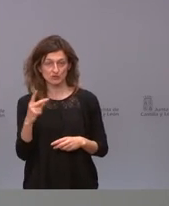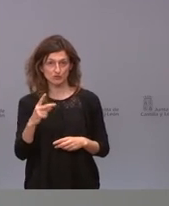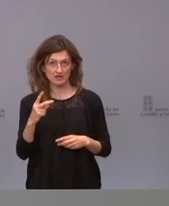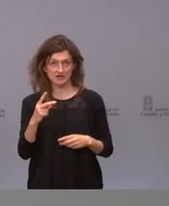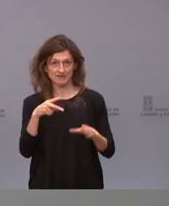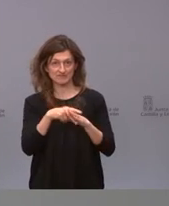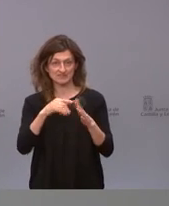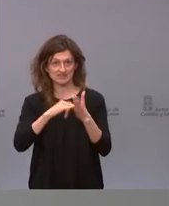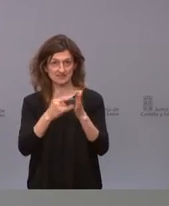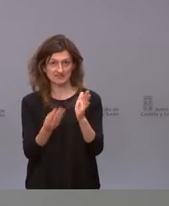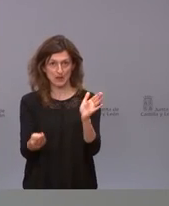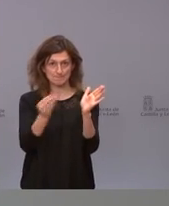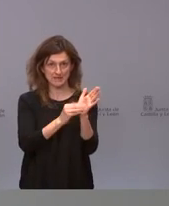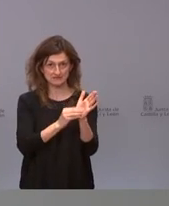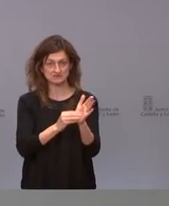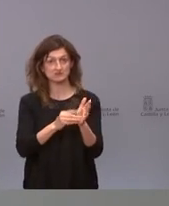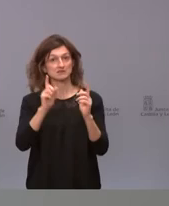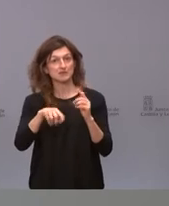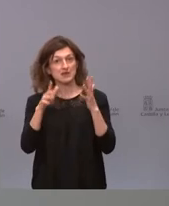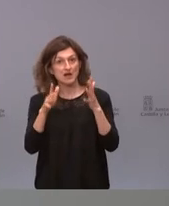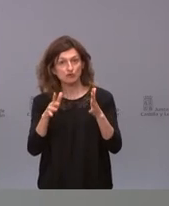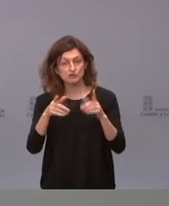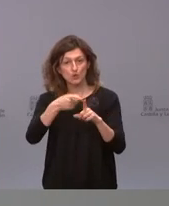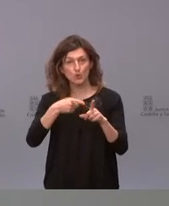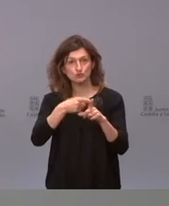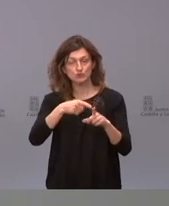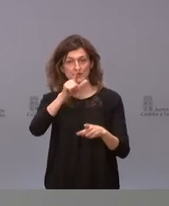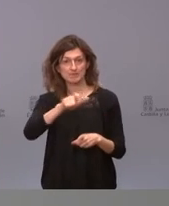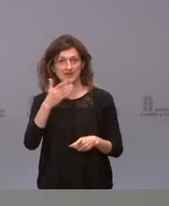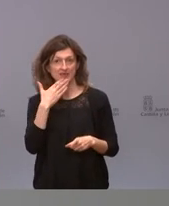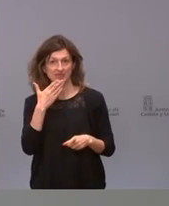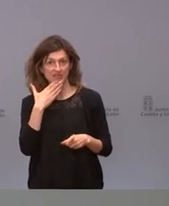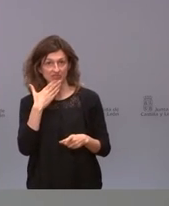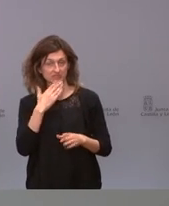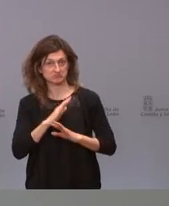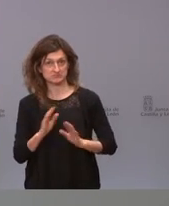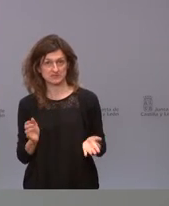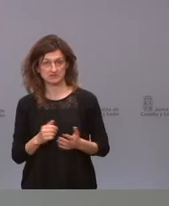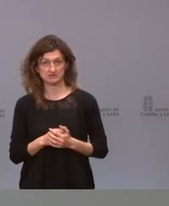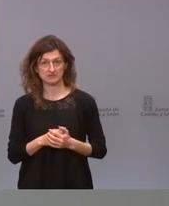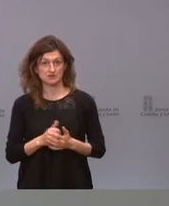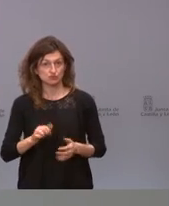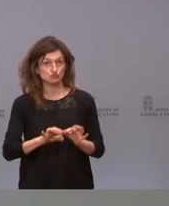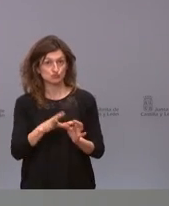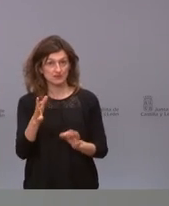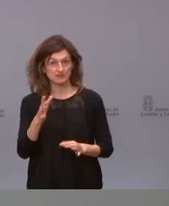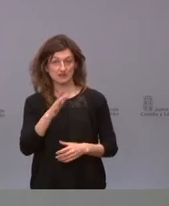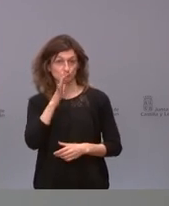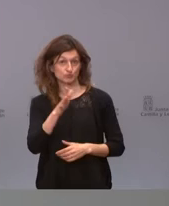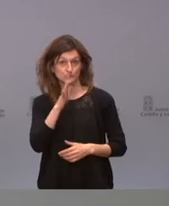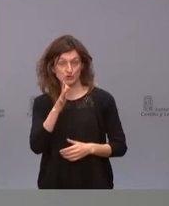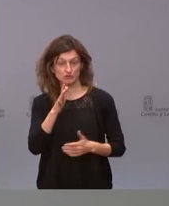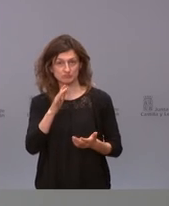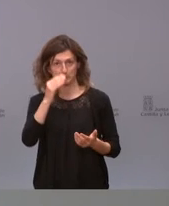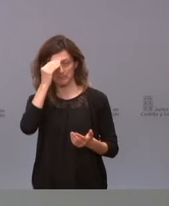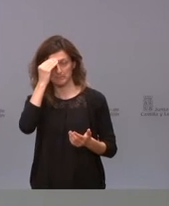en ficha técnica y recomendaciones de uso en población eso es lo que ha significado afortunadamente menos